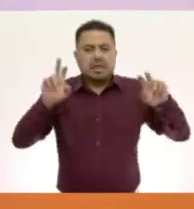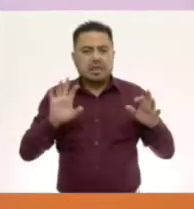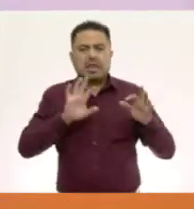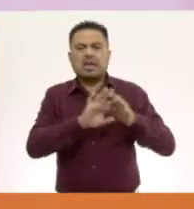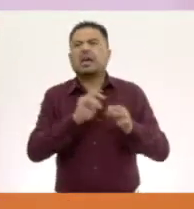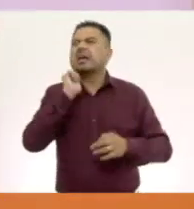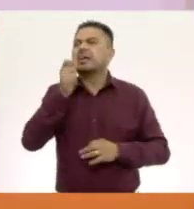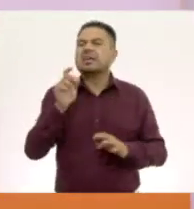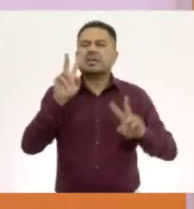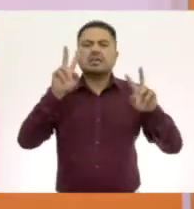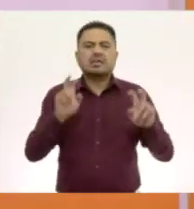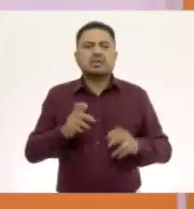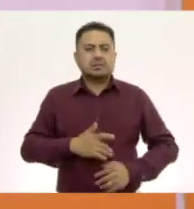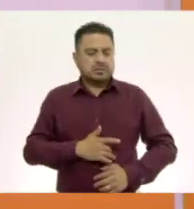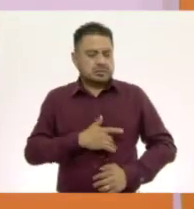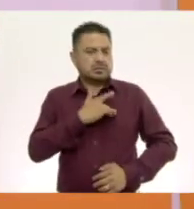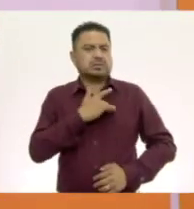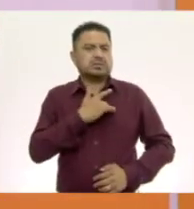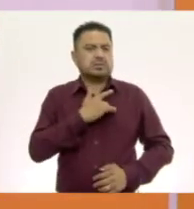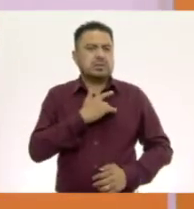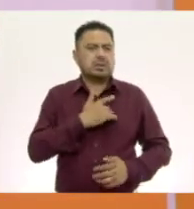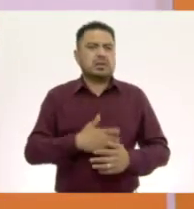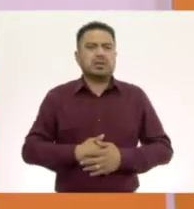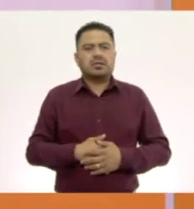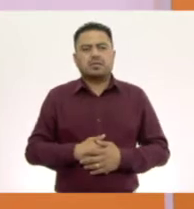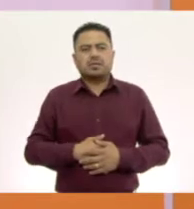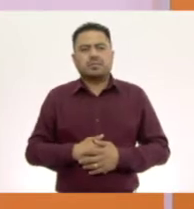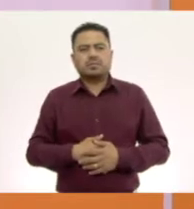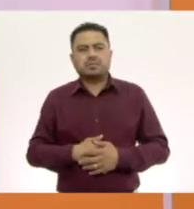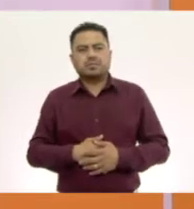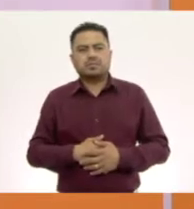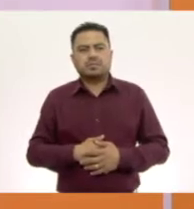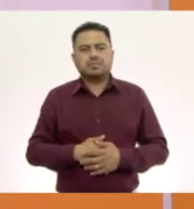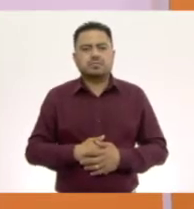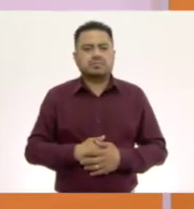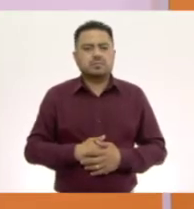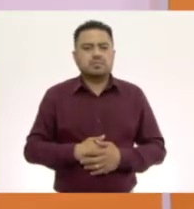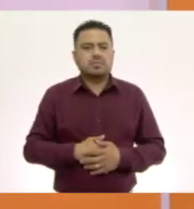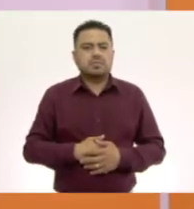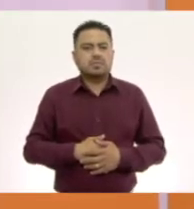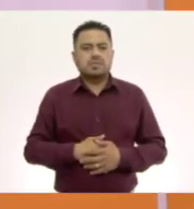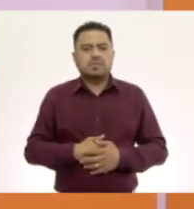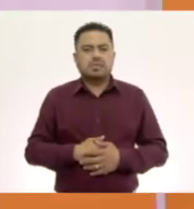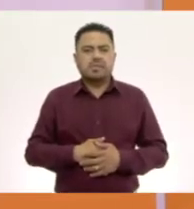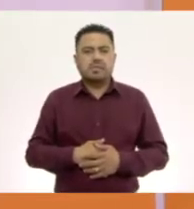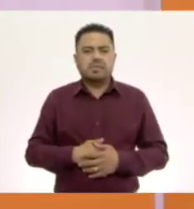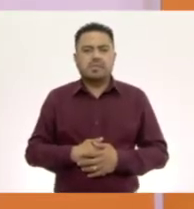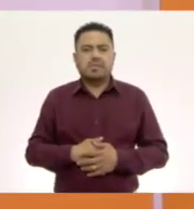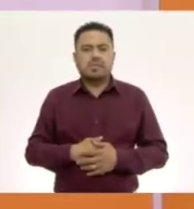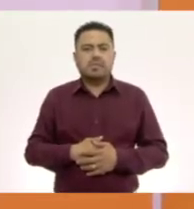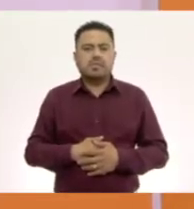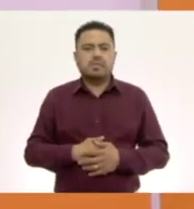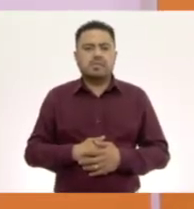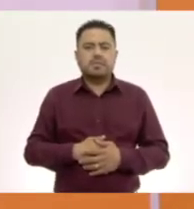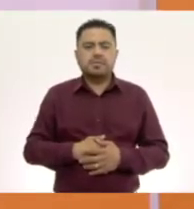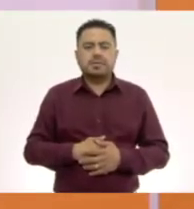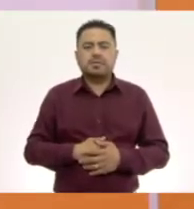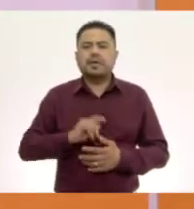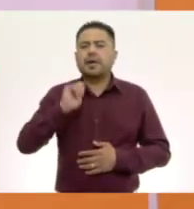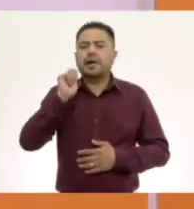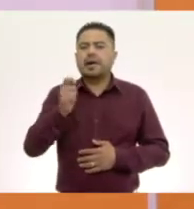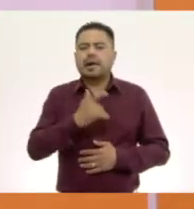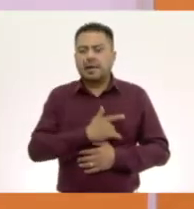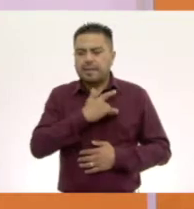el tema es el sentido del